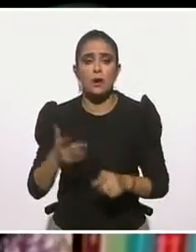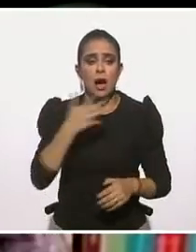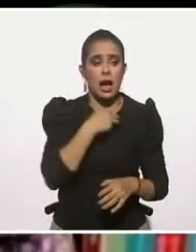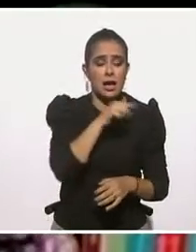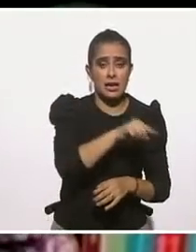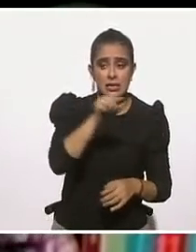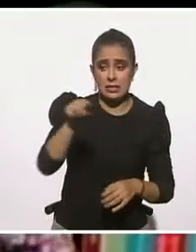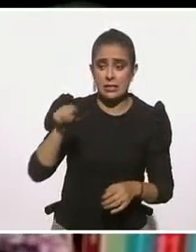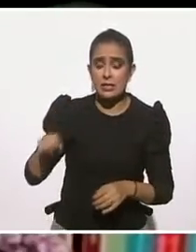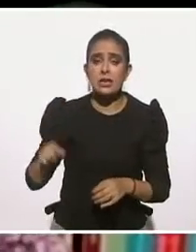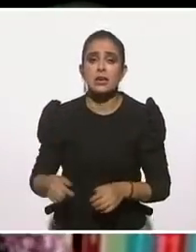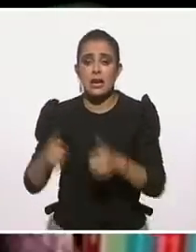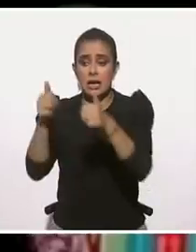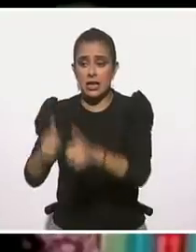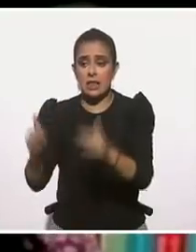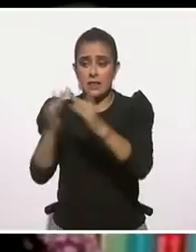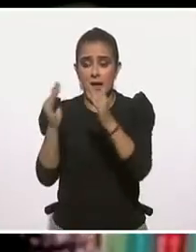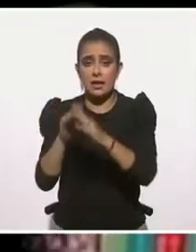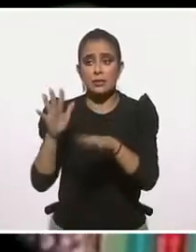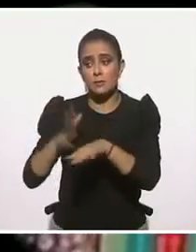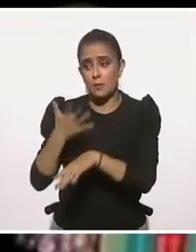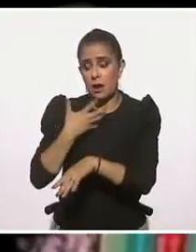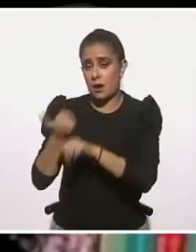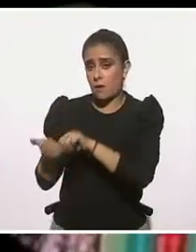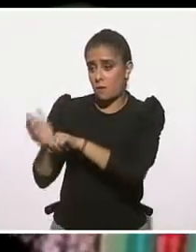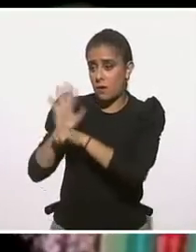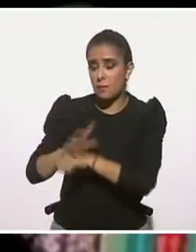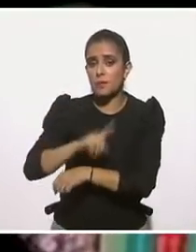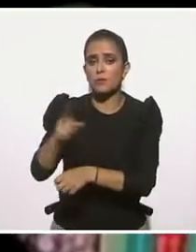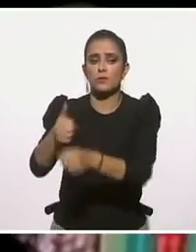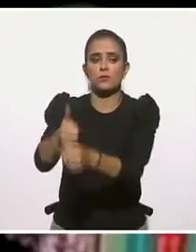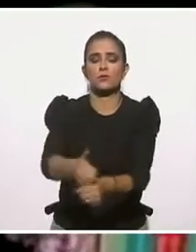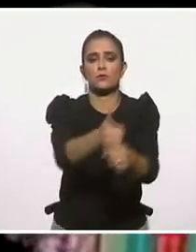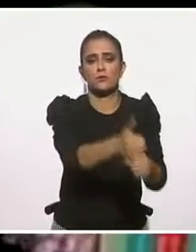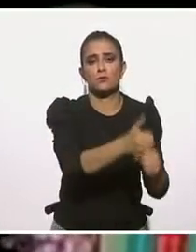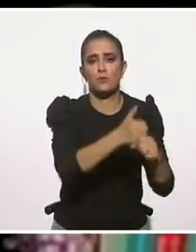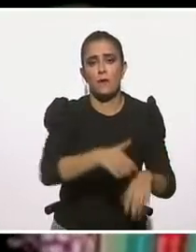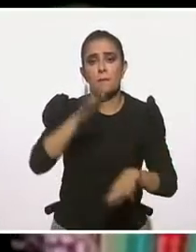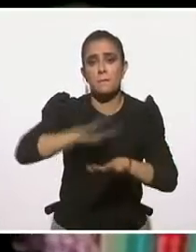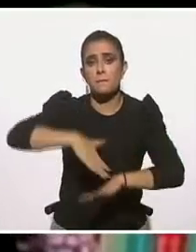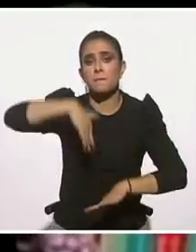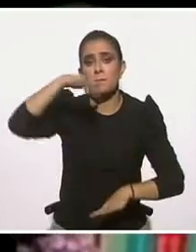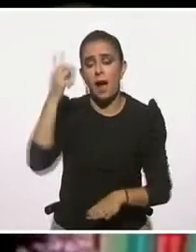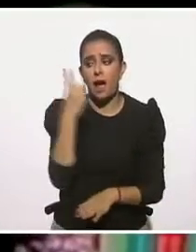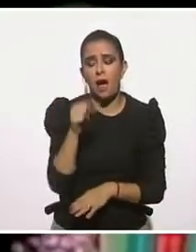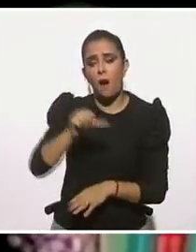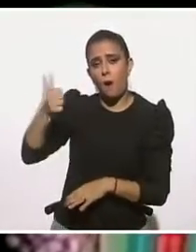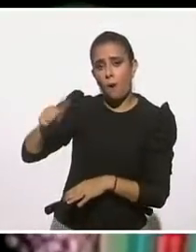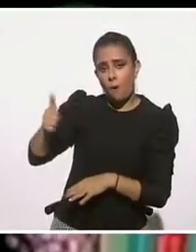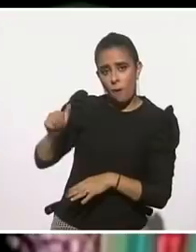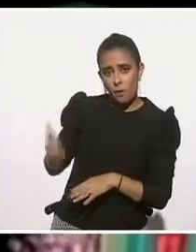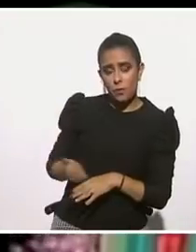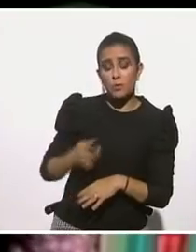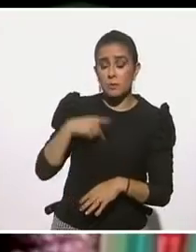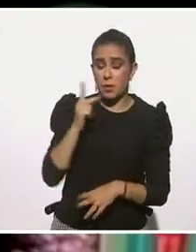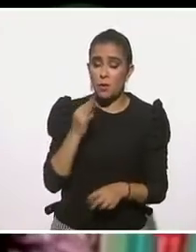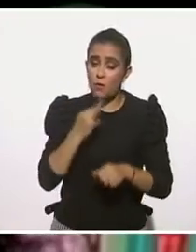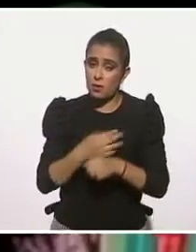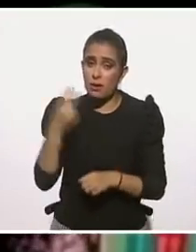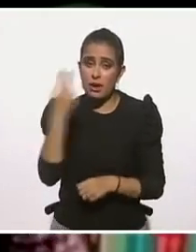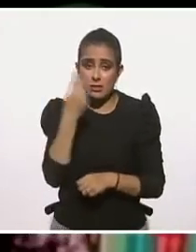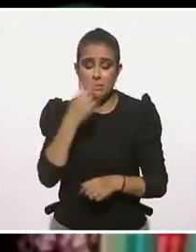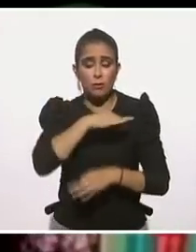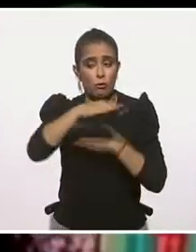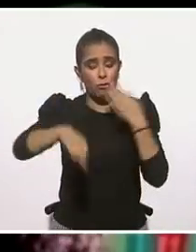más severa que otros. Por ello es que tenemos hoy más que nunca que generar comunidad, una comunidad resiliente,